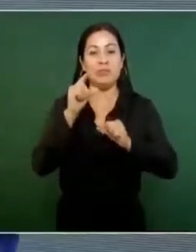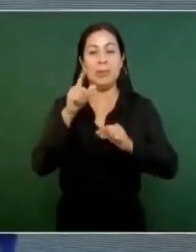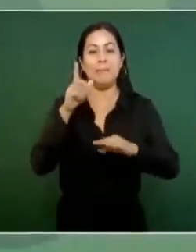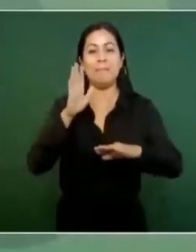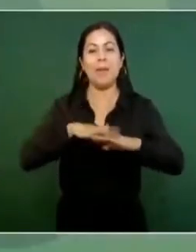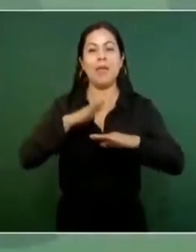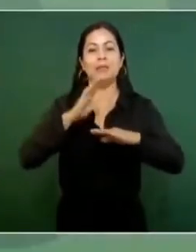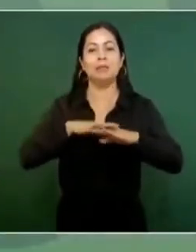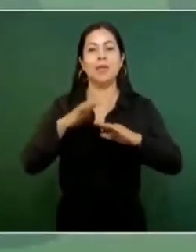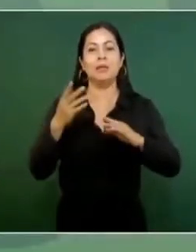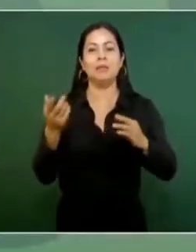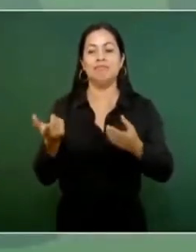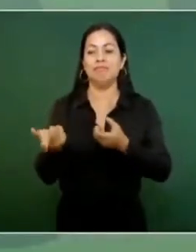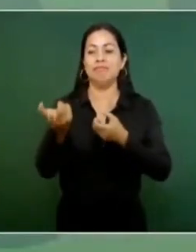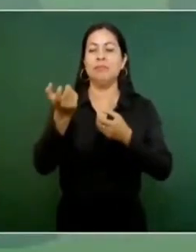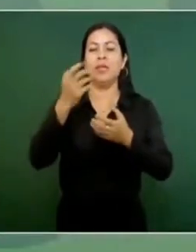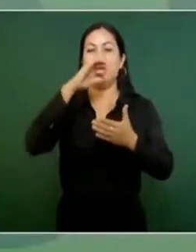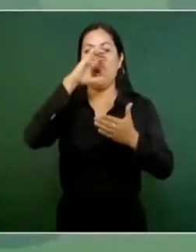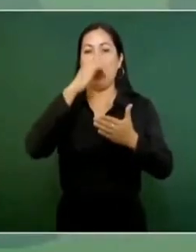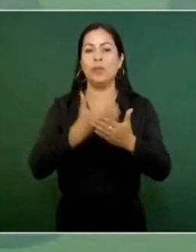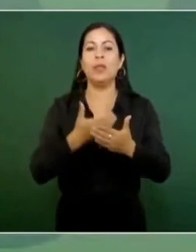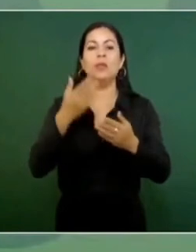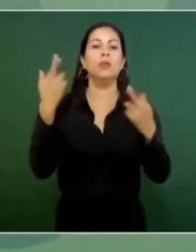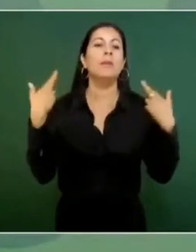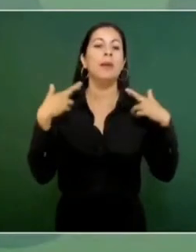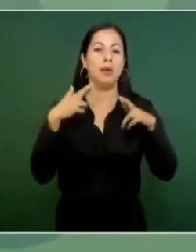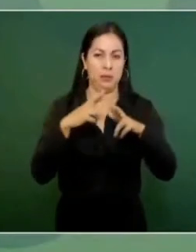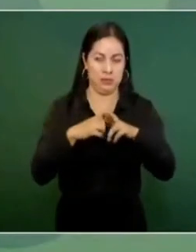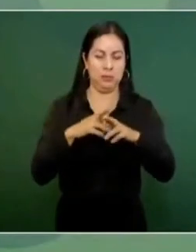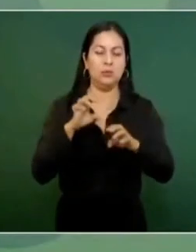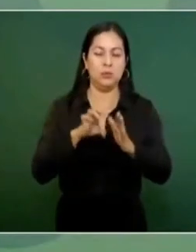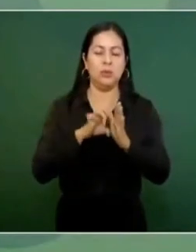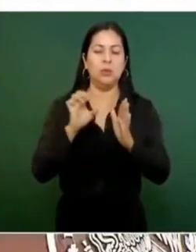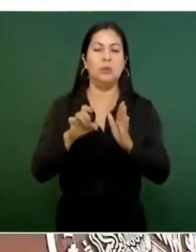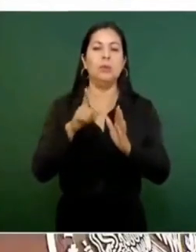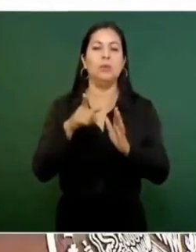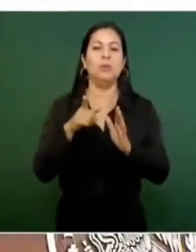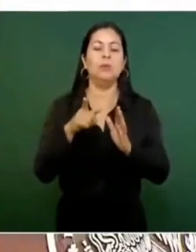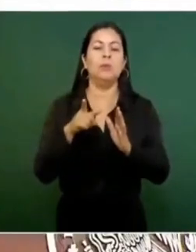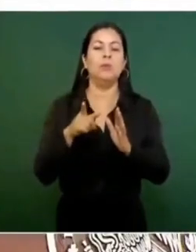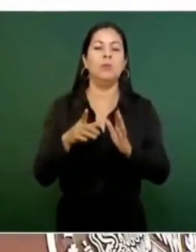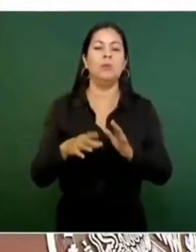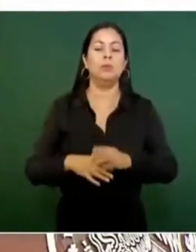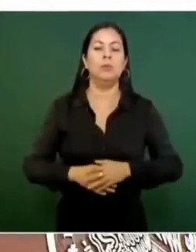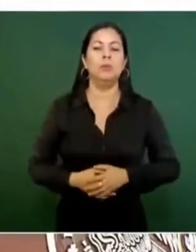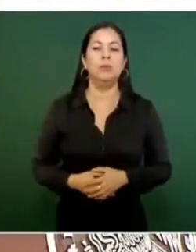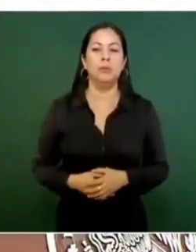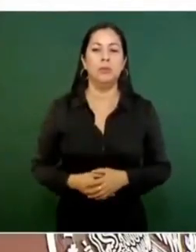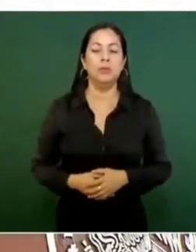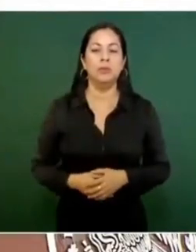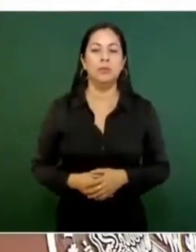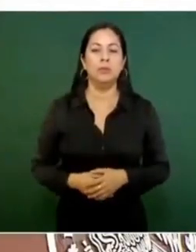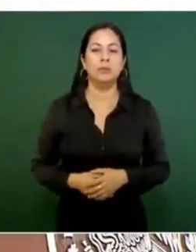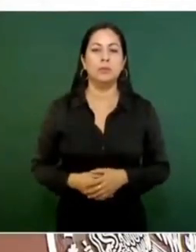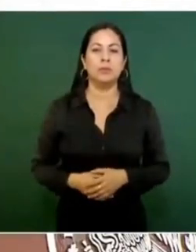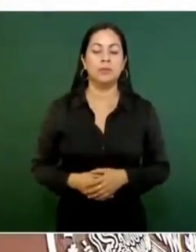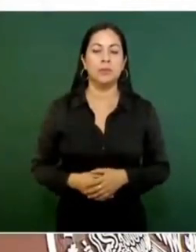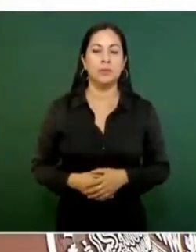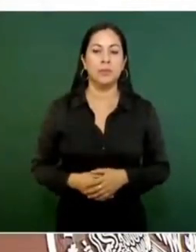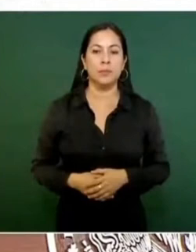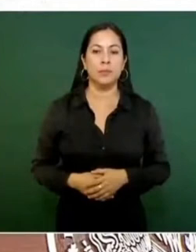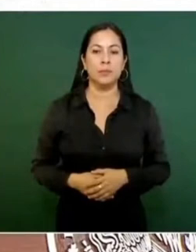Hay casos en donde los